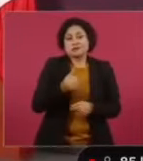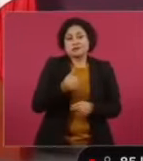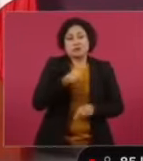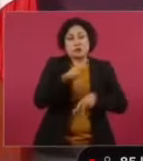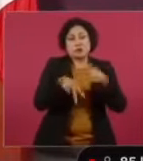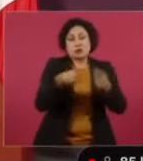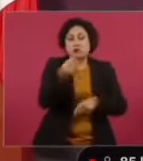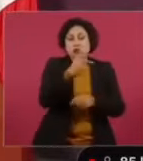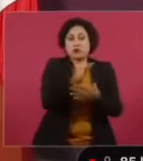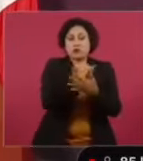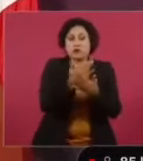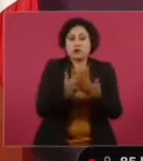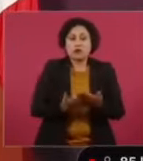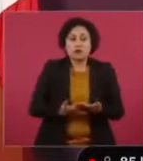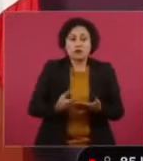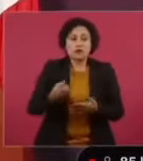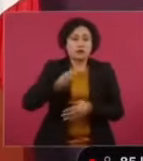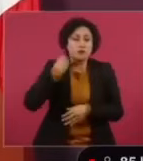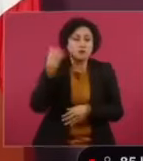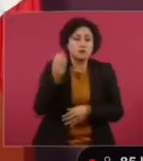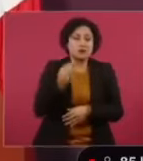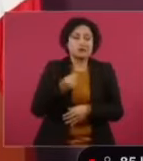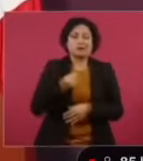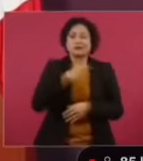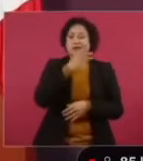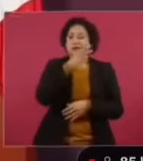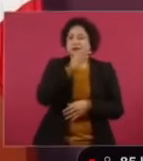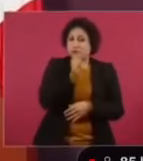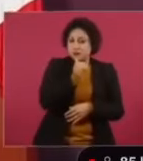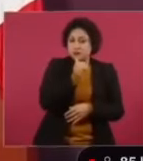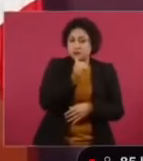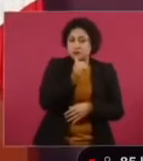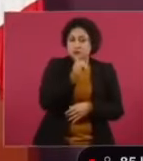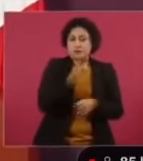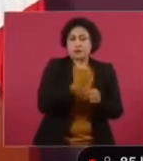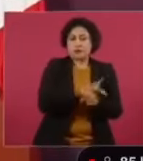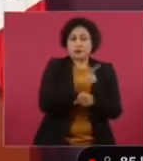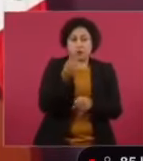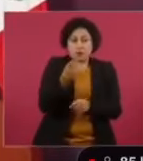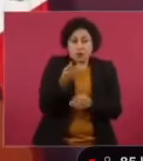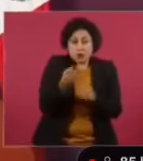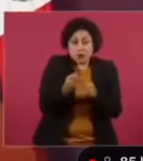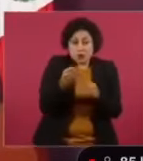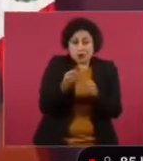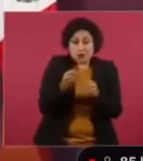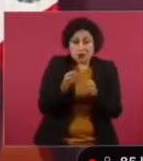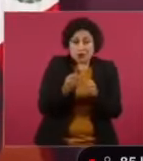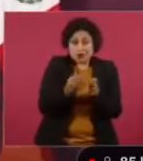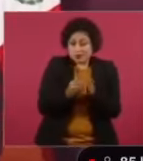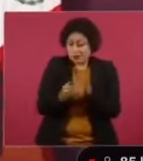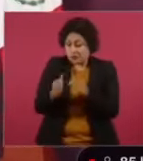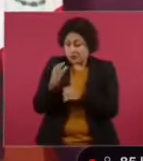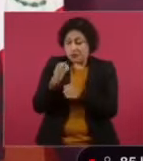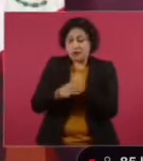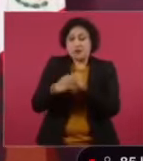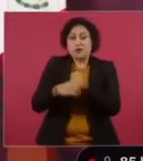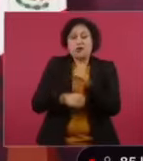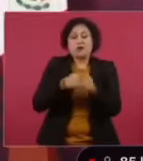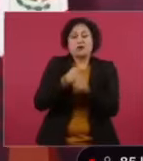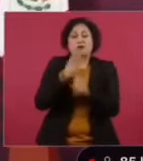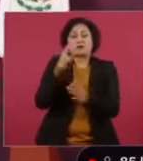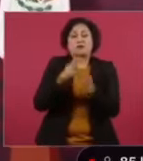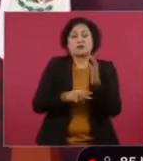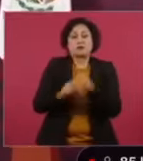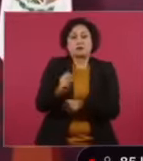se cargó mucho, hay